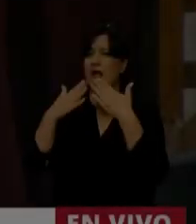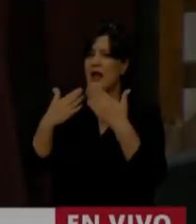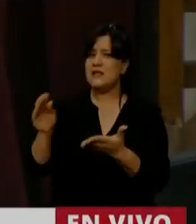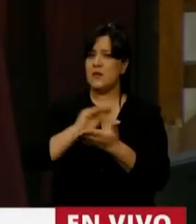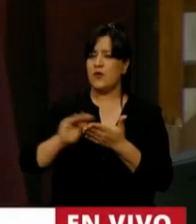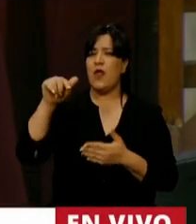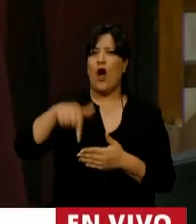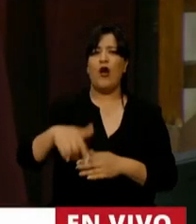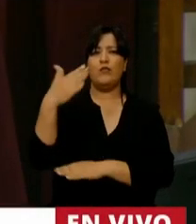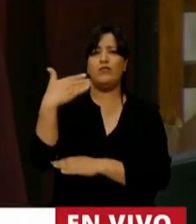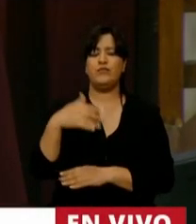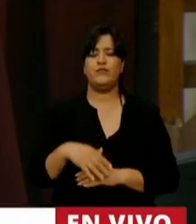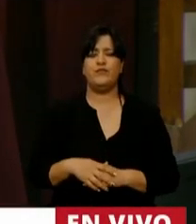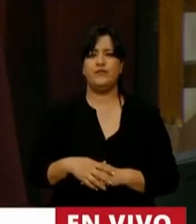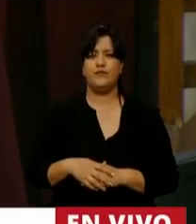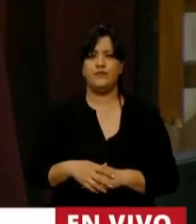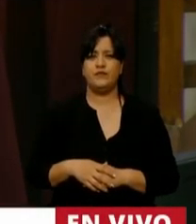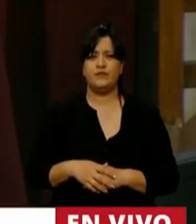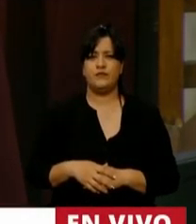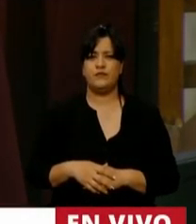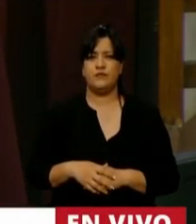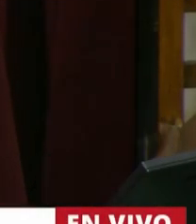El uso de la palabra es la diputada Carolina Moisés.